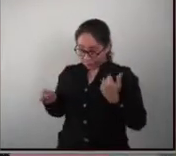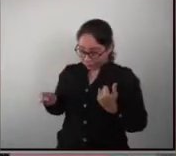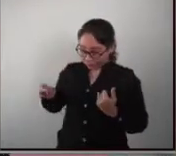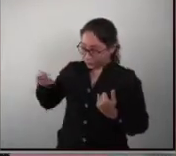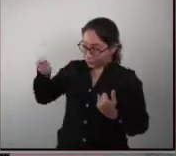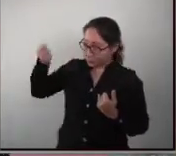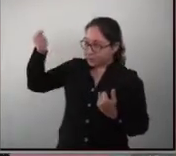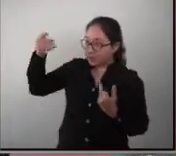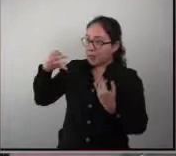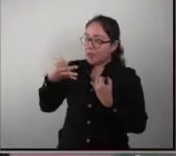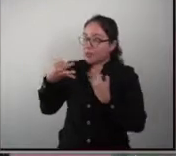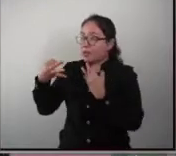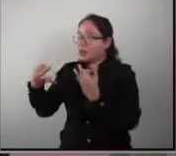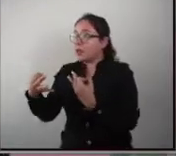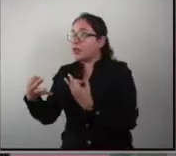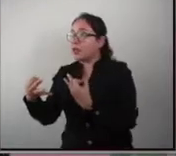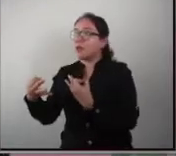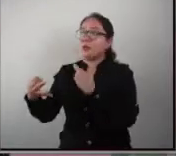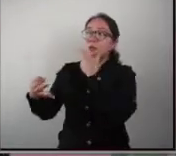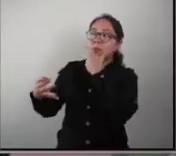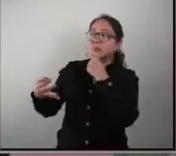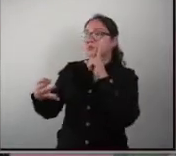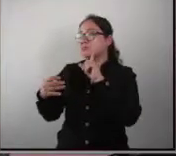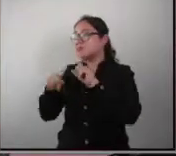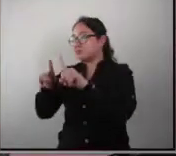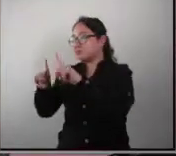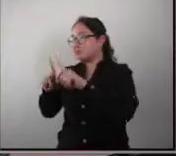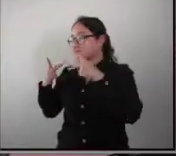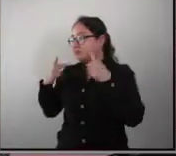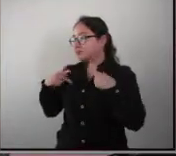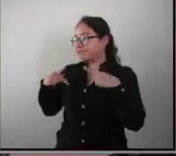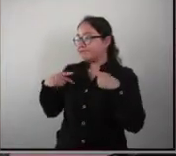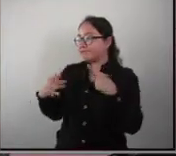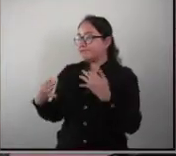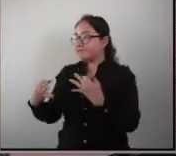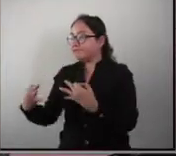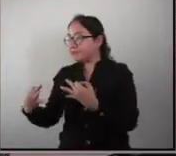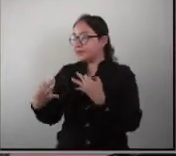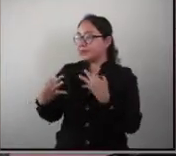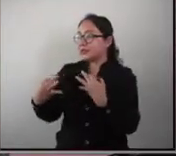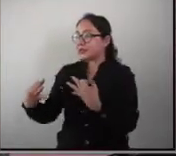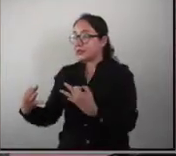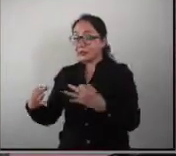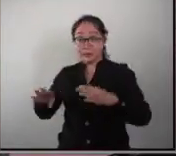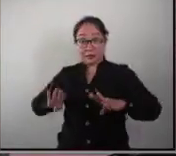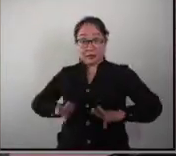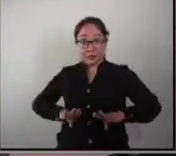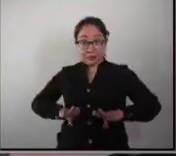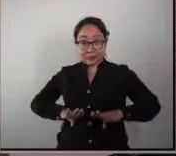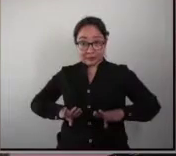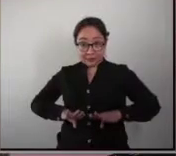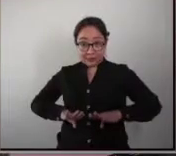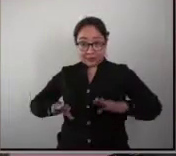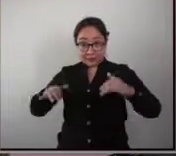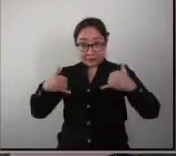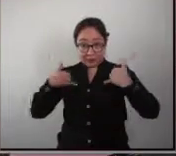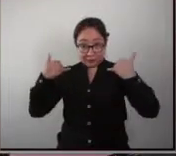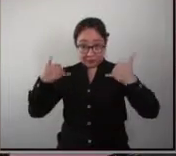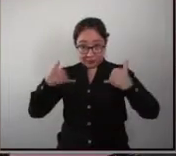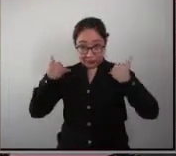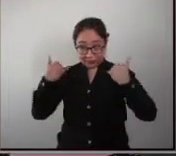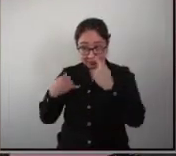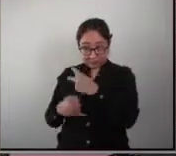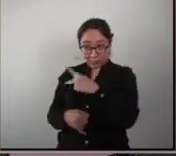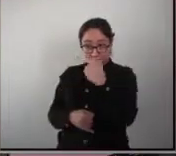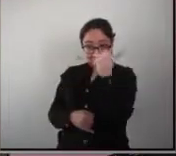atracción por el sexo opuesto por otra persona generalmente la conducta de los jóvenes con autismo